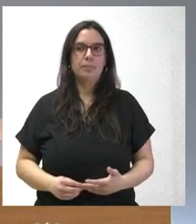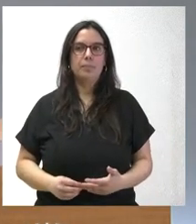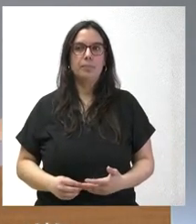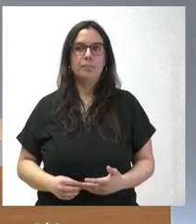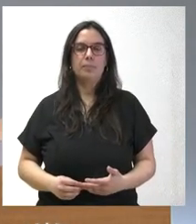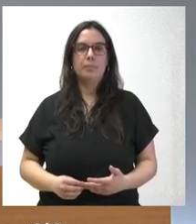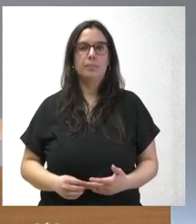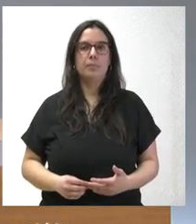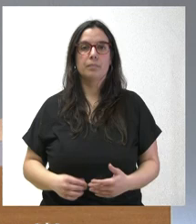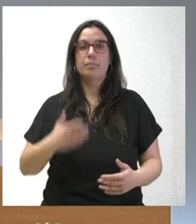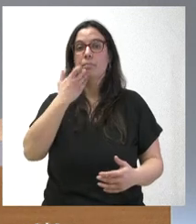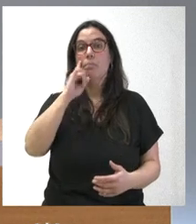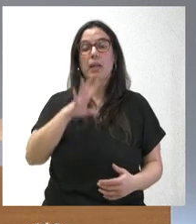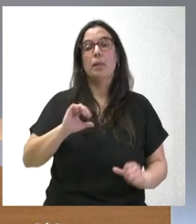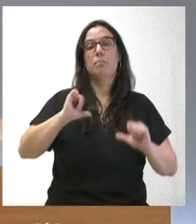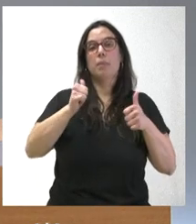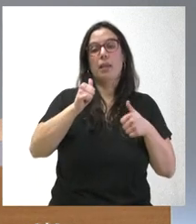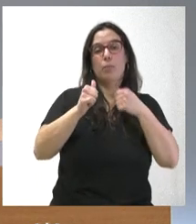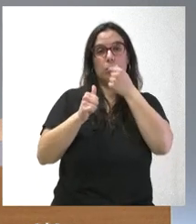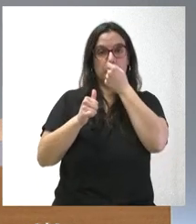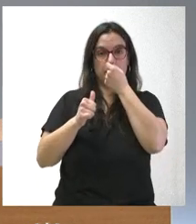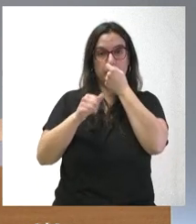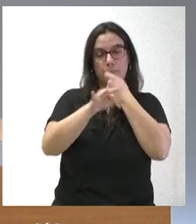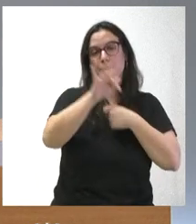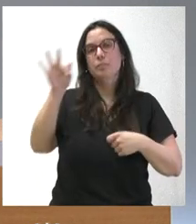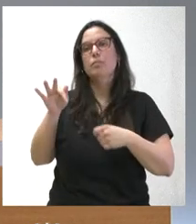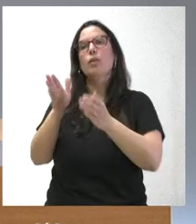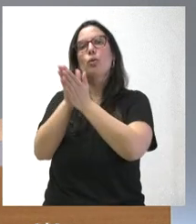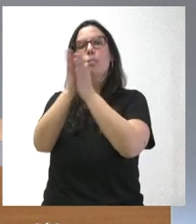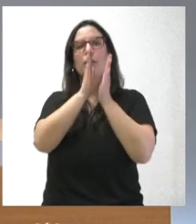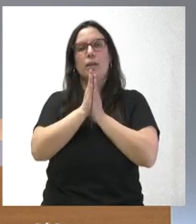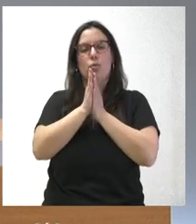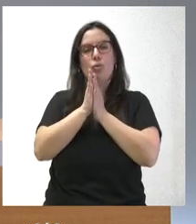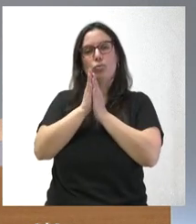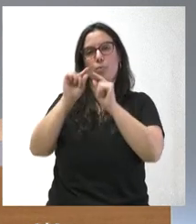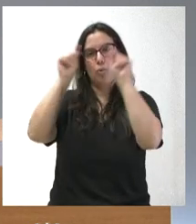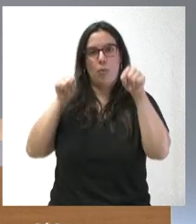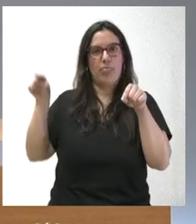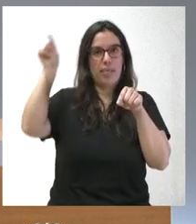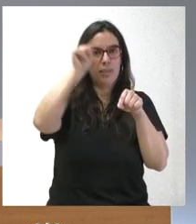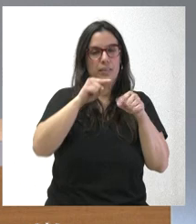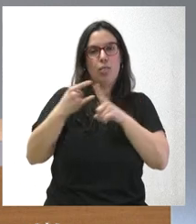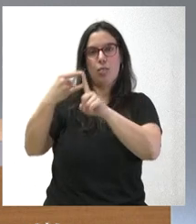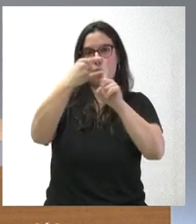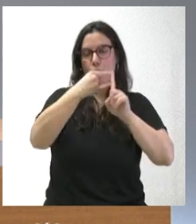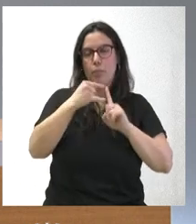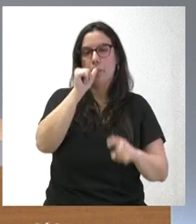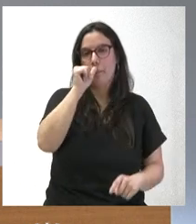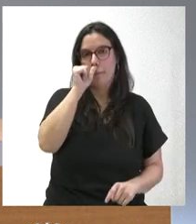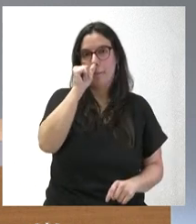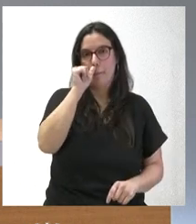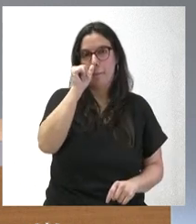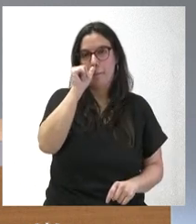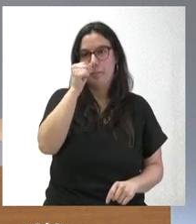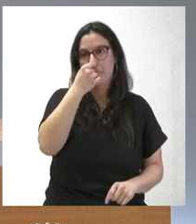Abrimos aquí, si os parece, un turno con los profesionales que nos siguen desde las diferentes provincias y lo